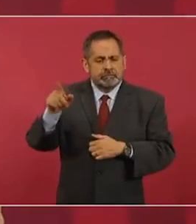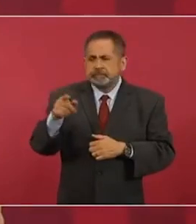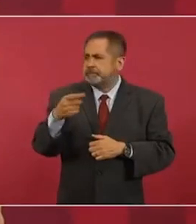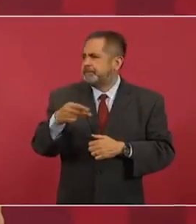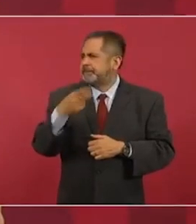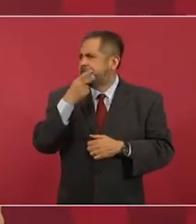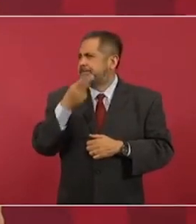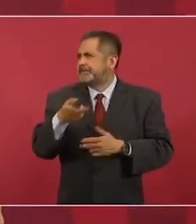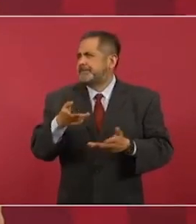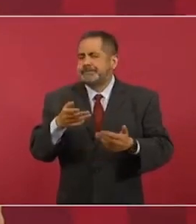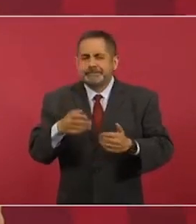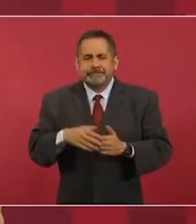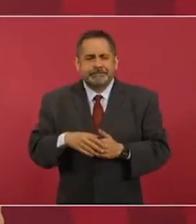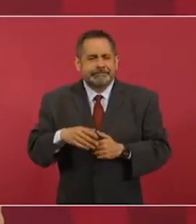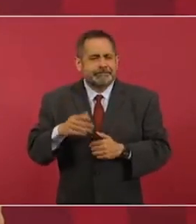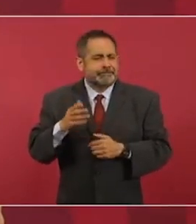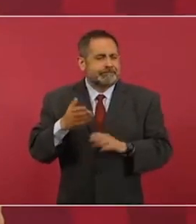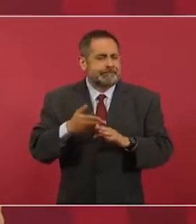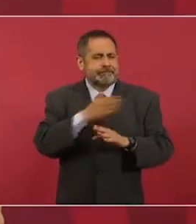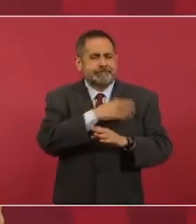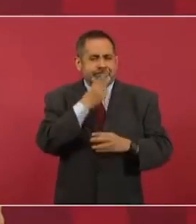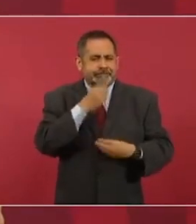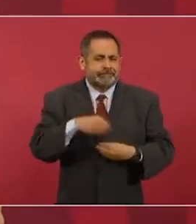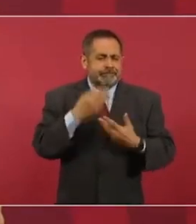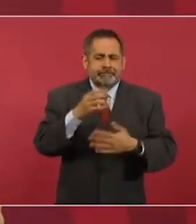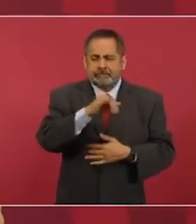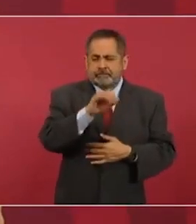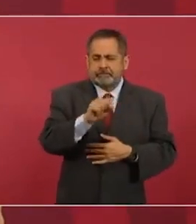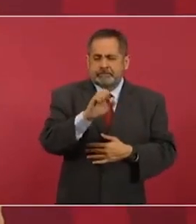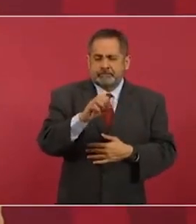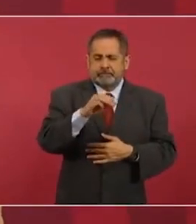el poeta José Martí.